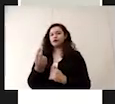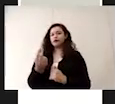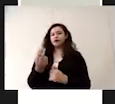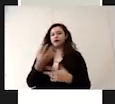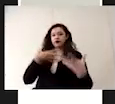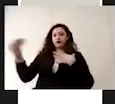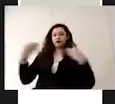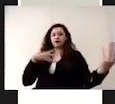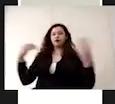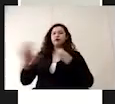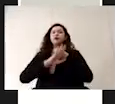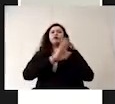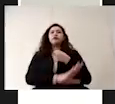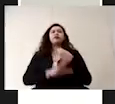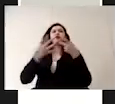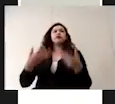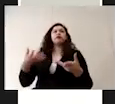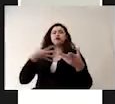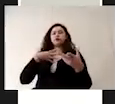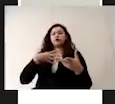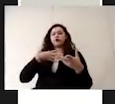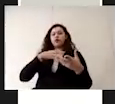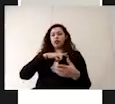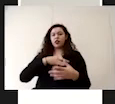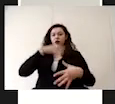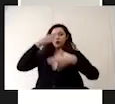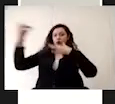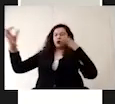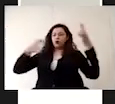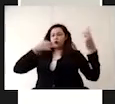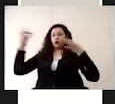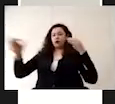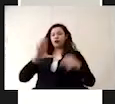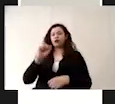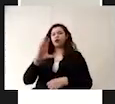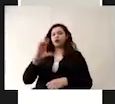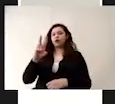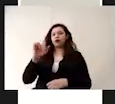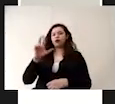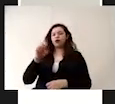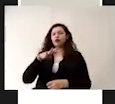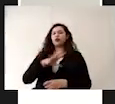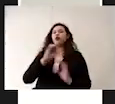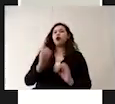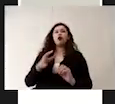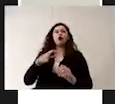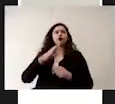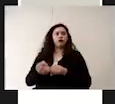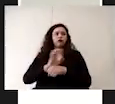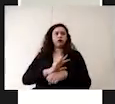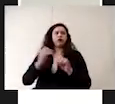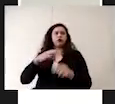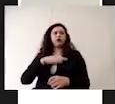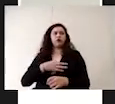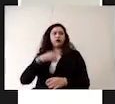contagio y contener la propagación del virus del COVID-19 o del virus SARS-CoV-2. Y